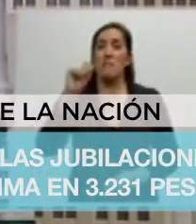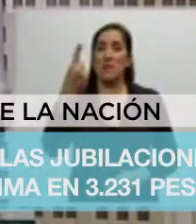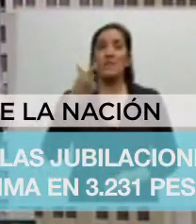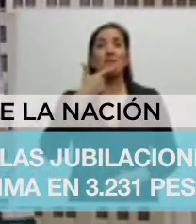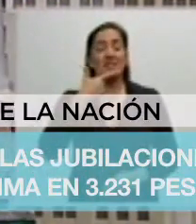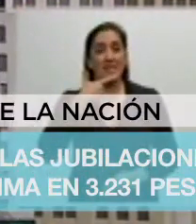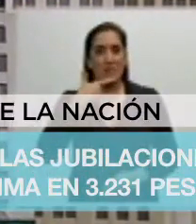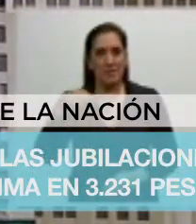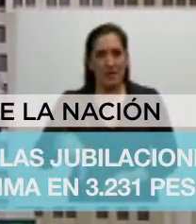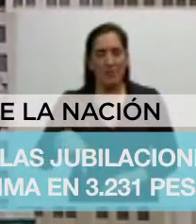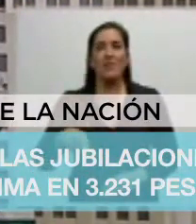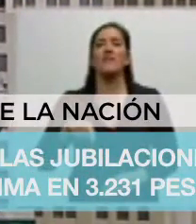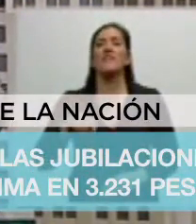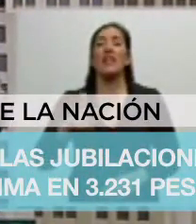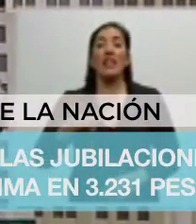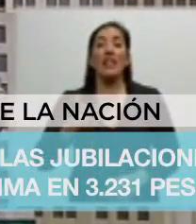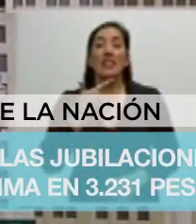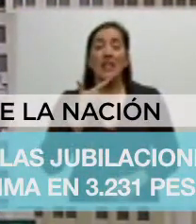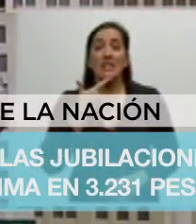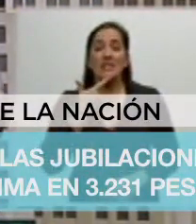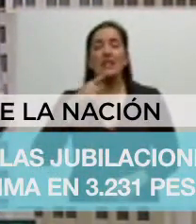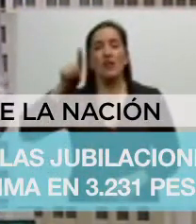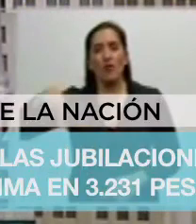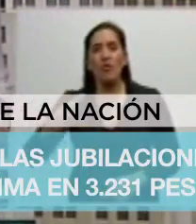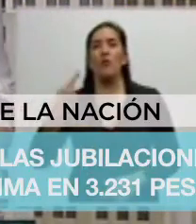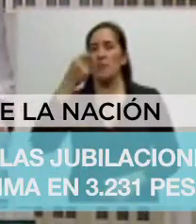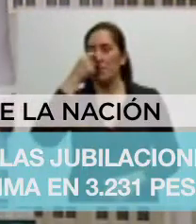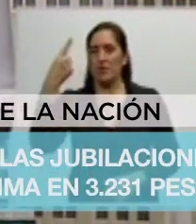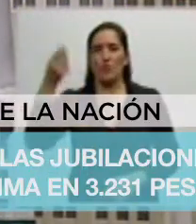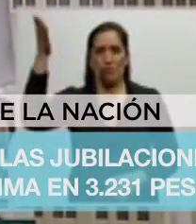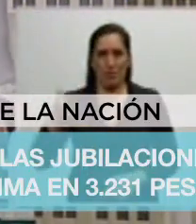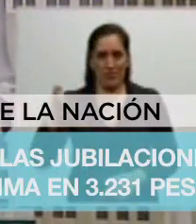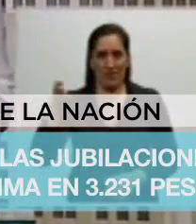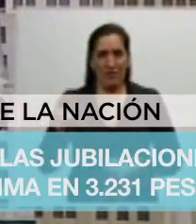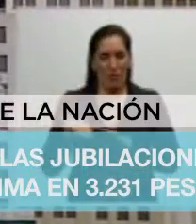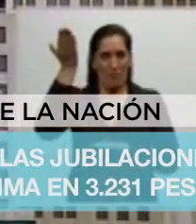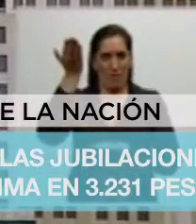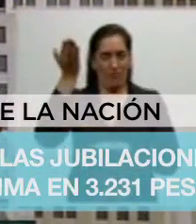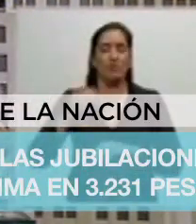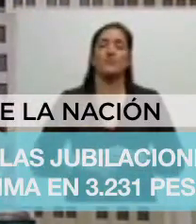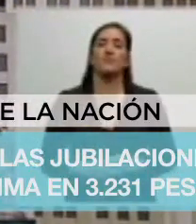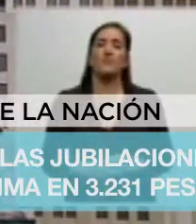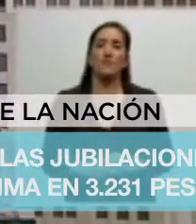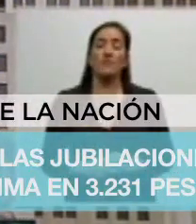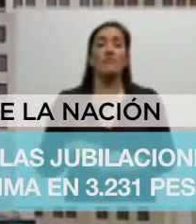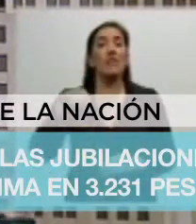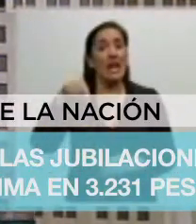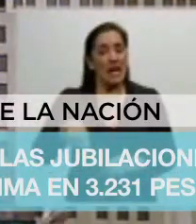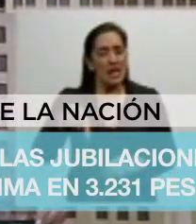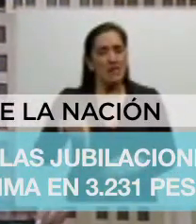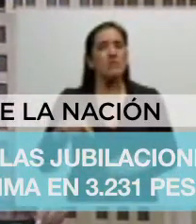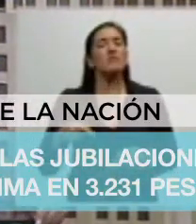de septiembre, el 17,21%. Esto nos lleva